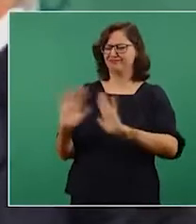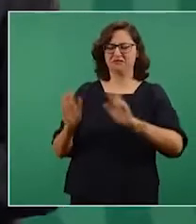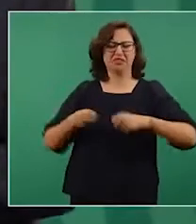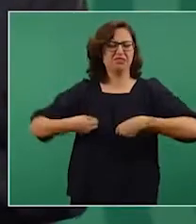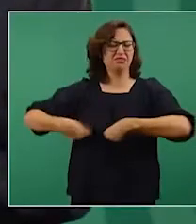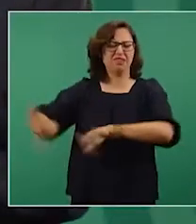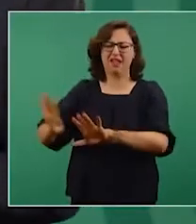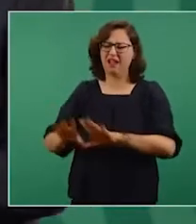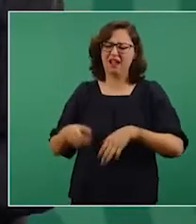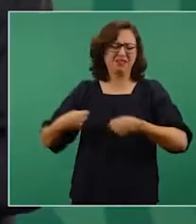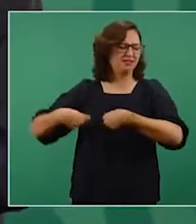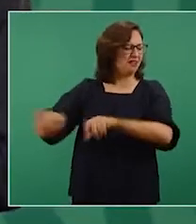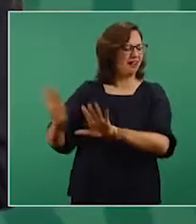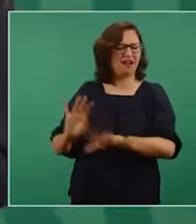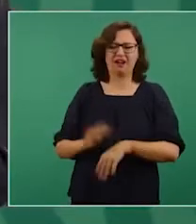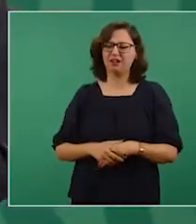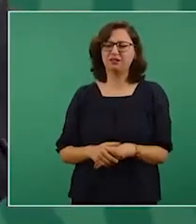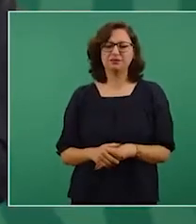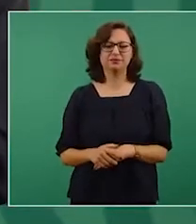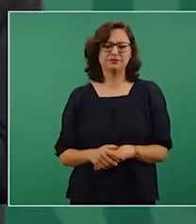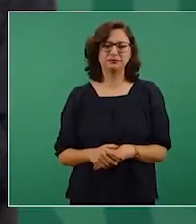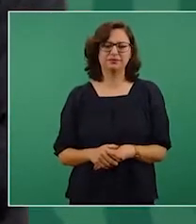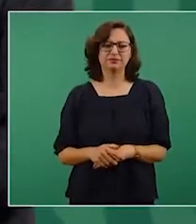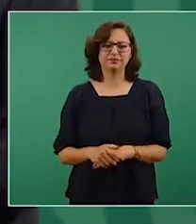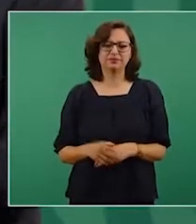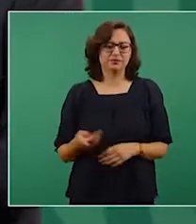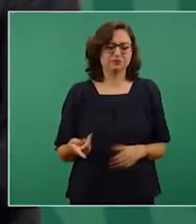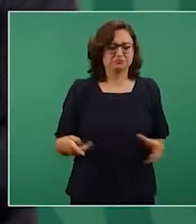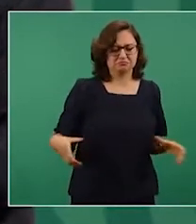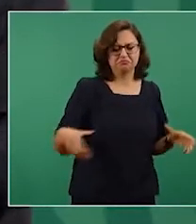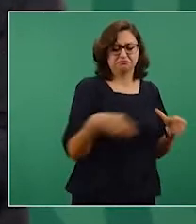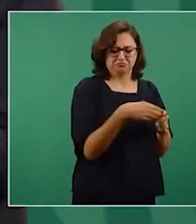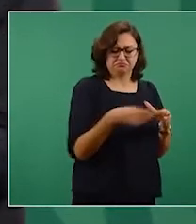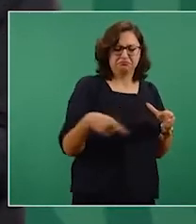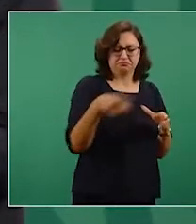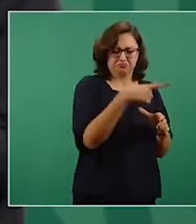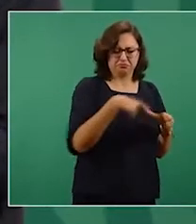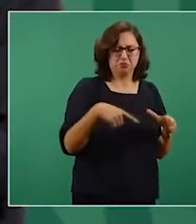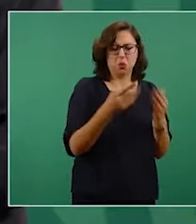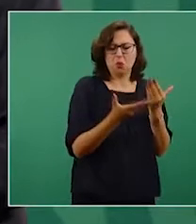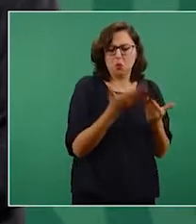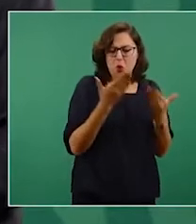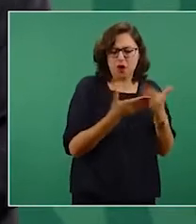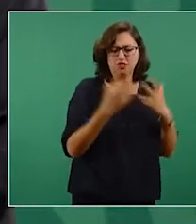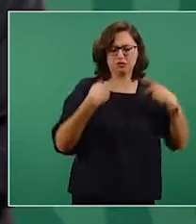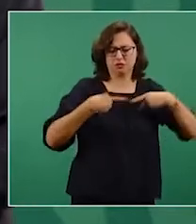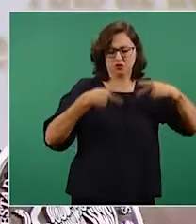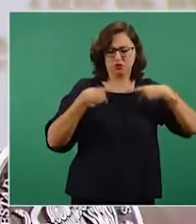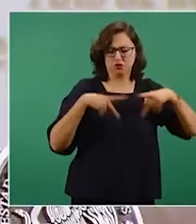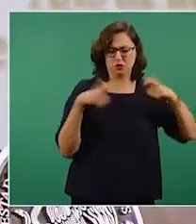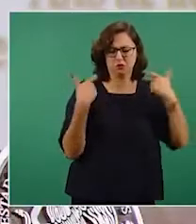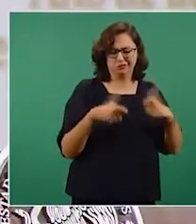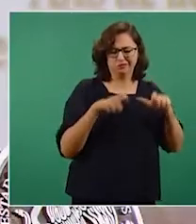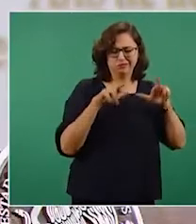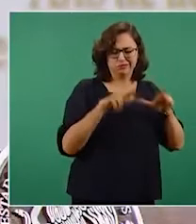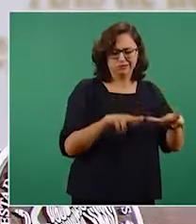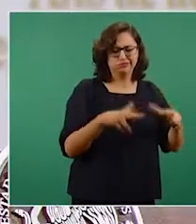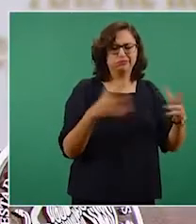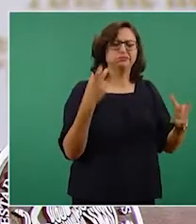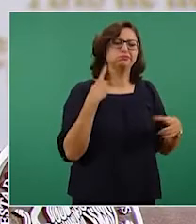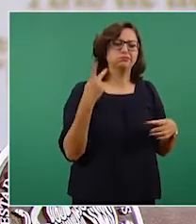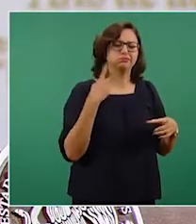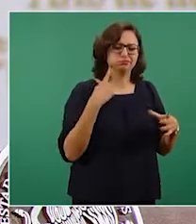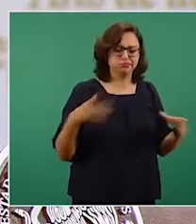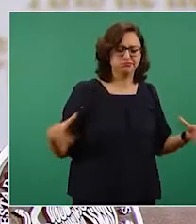proteja a las minorías y que el